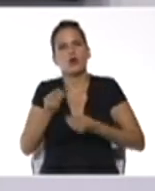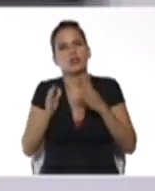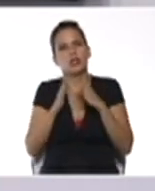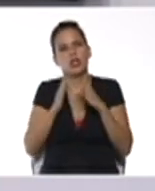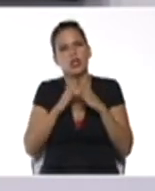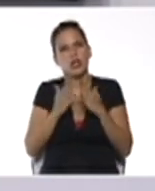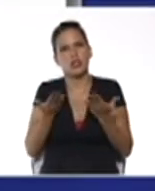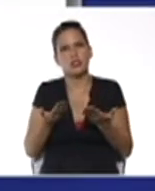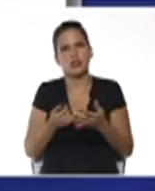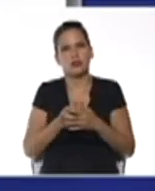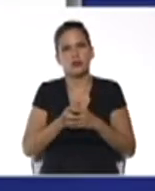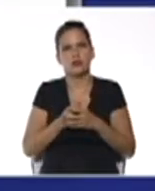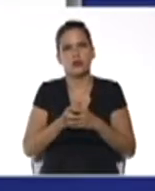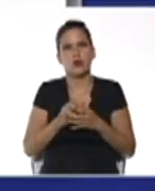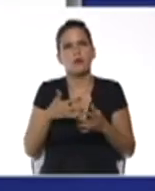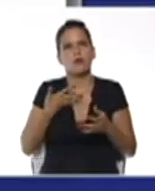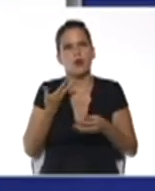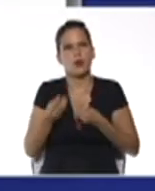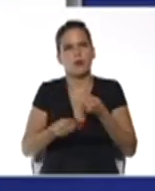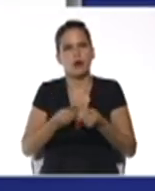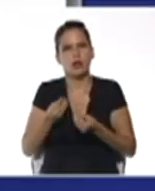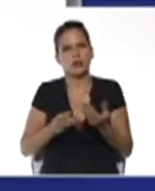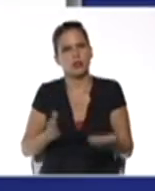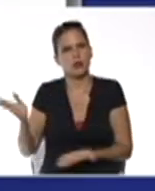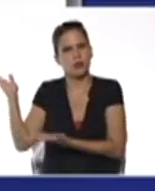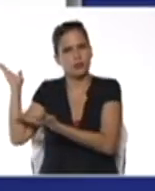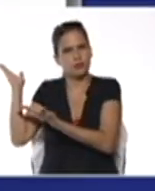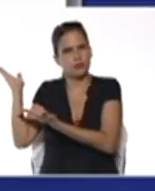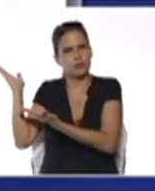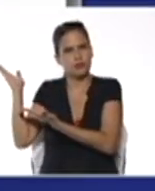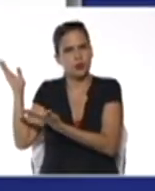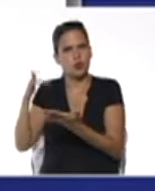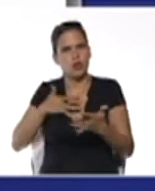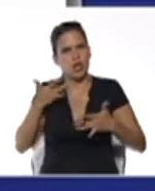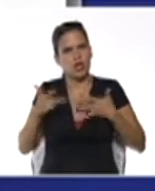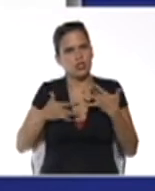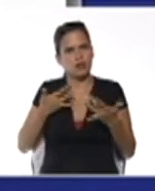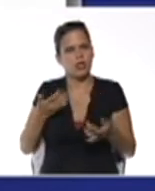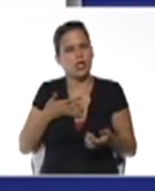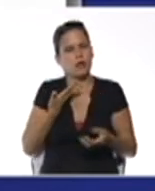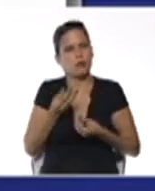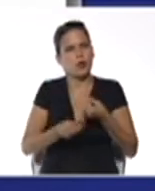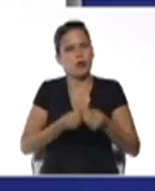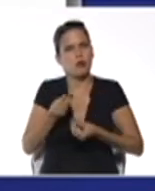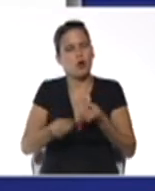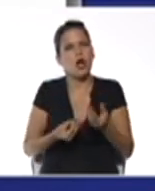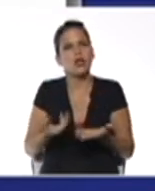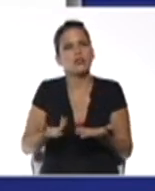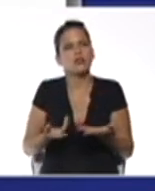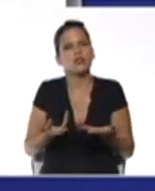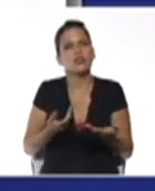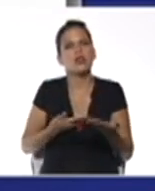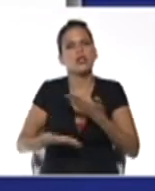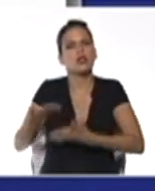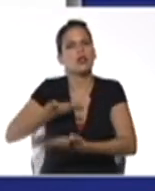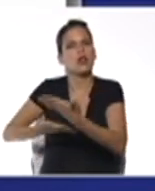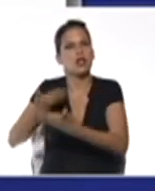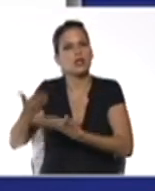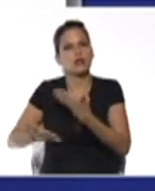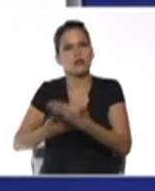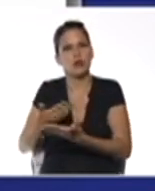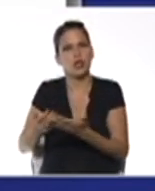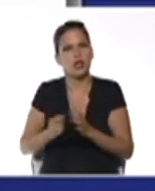momento lo podemos hacer podemos evidenciar en la pantalla una actividad que podemos realizar relacionada a la cantidad